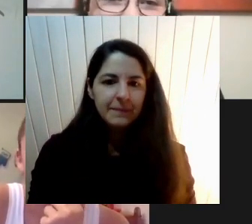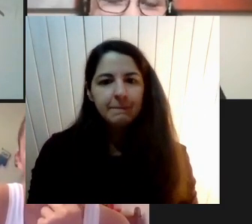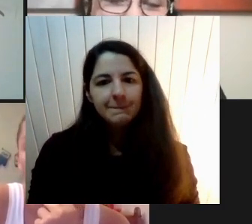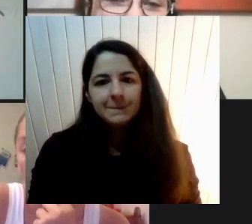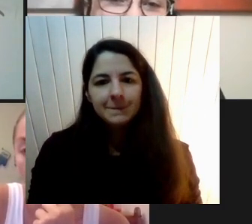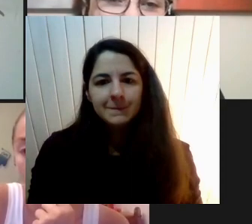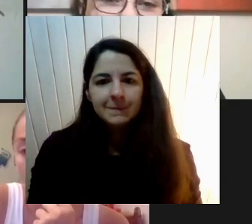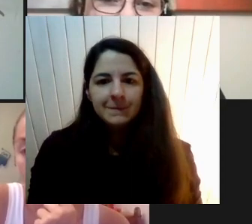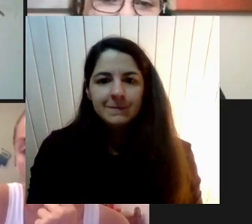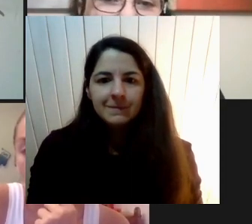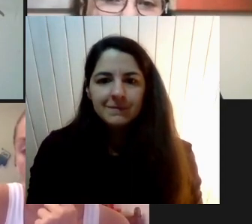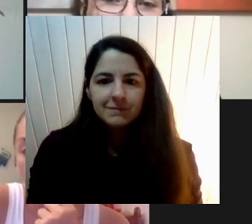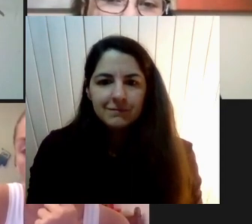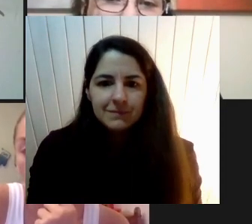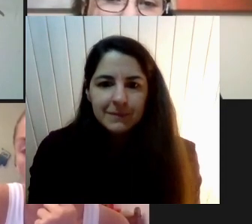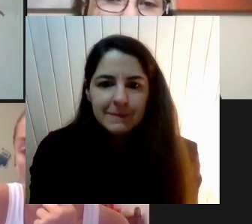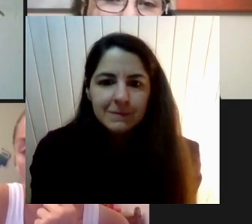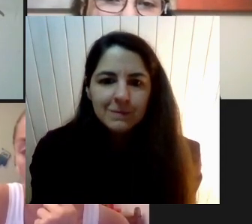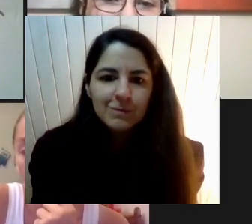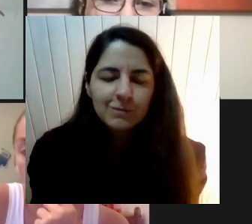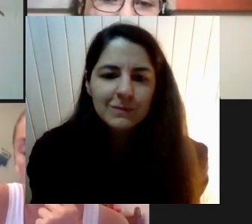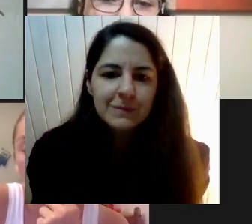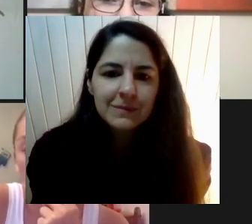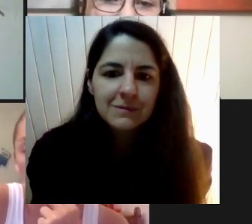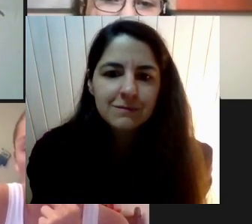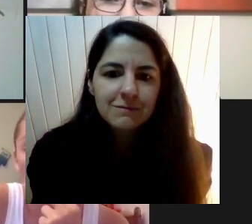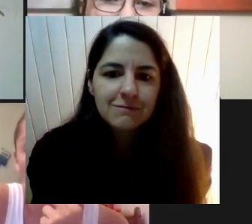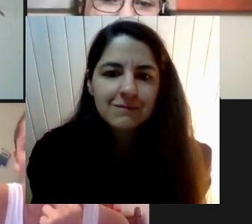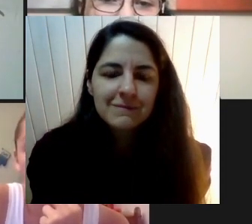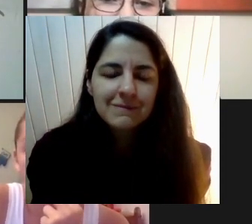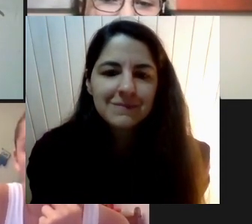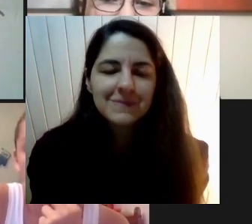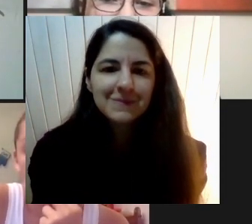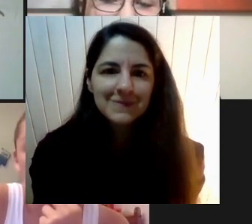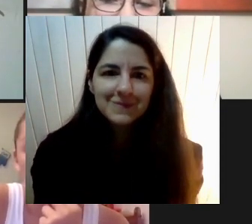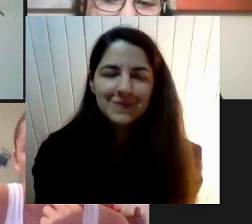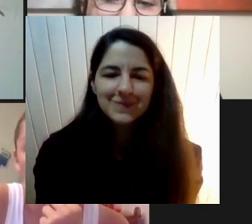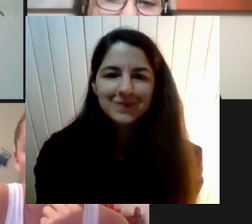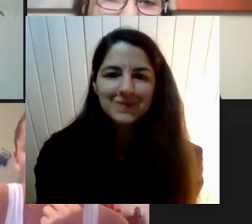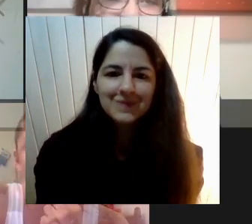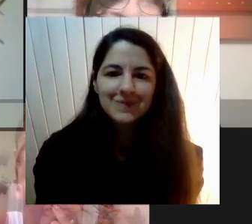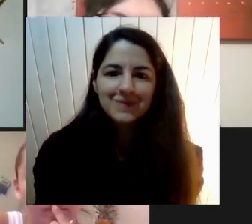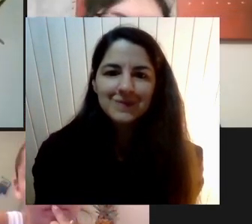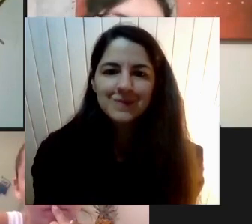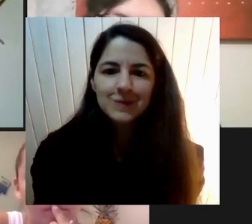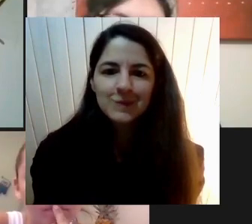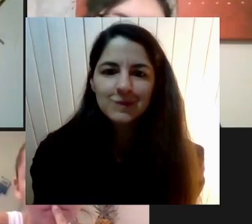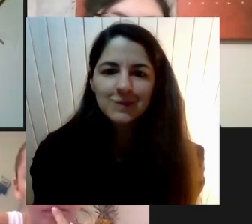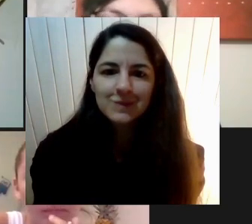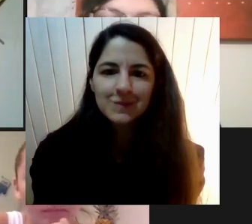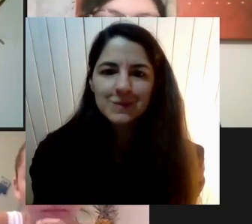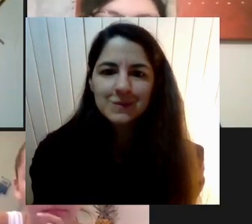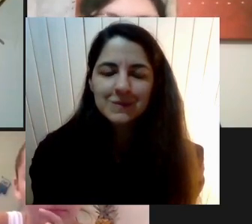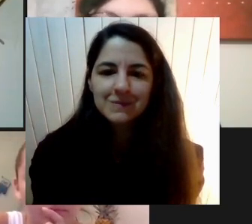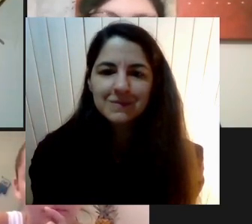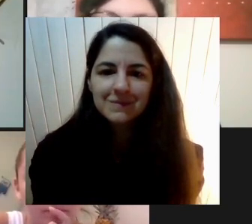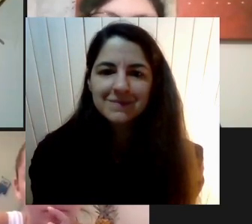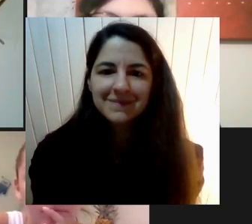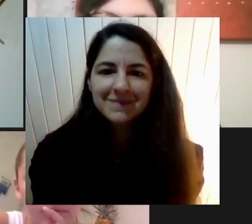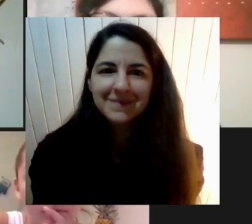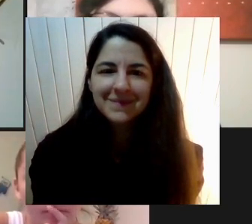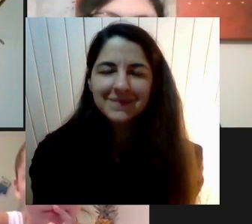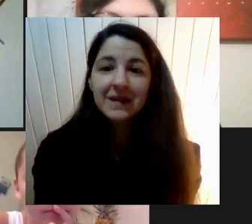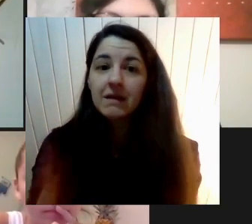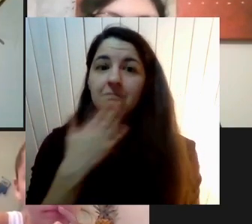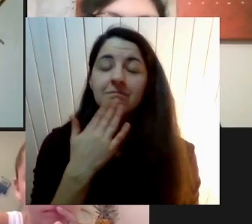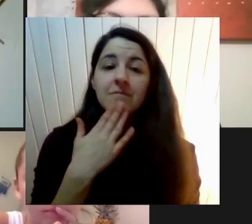Nos llegaban Desde la Desde la barra chat Sobre todo Aludiendo a la A la primera infancia En torno a la urgencia También que